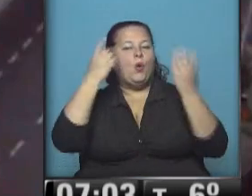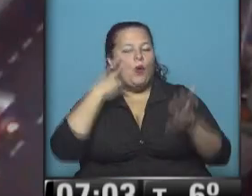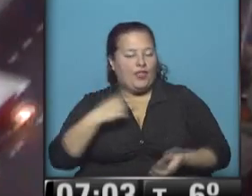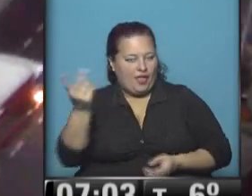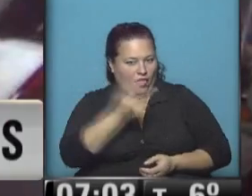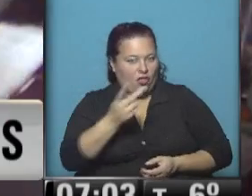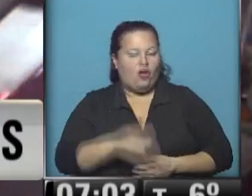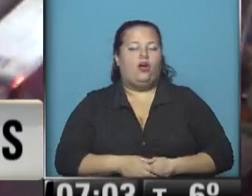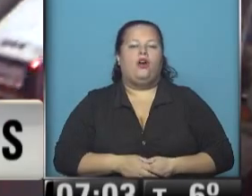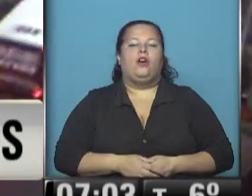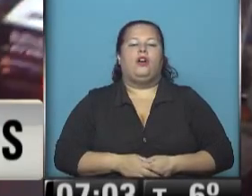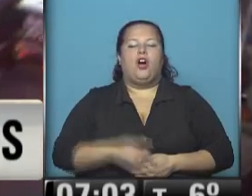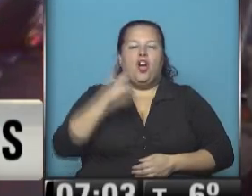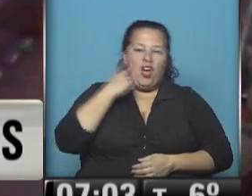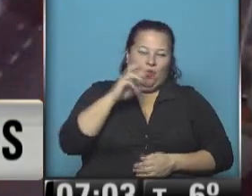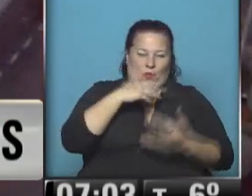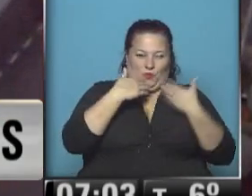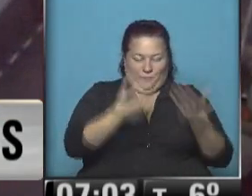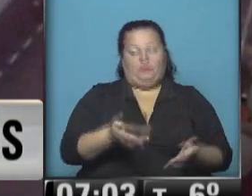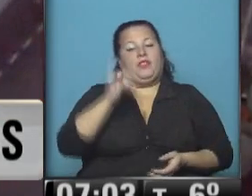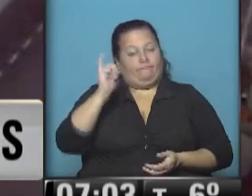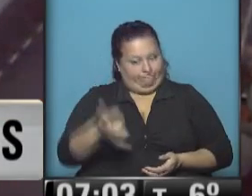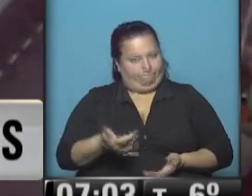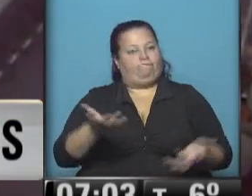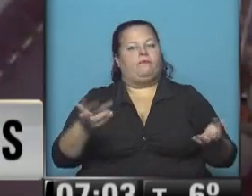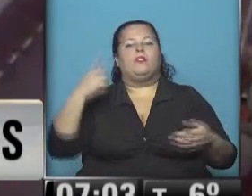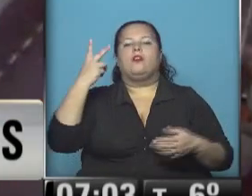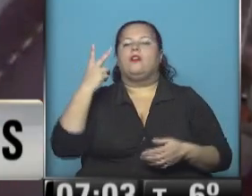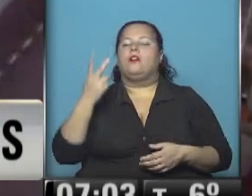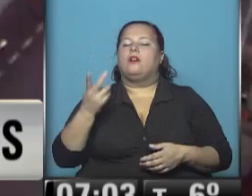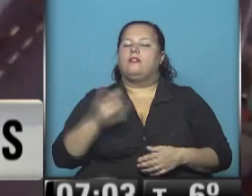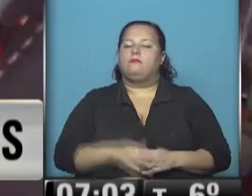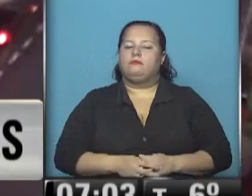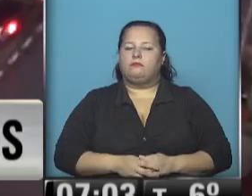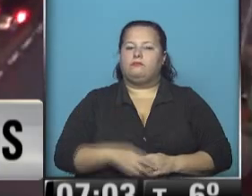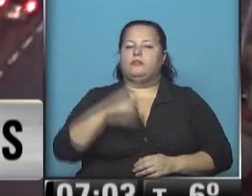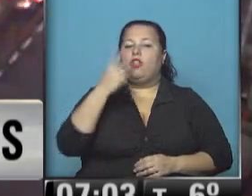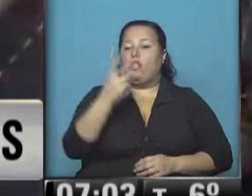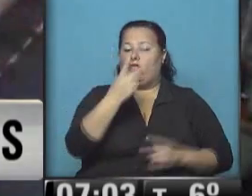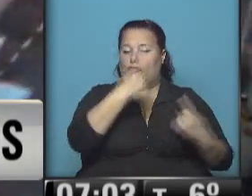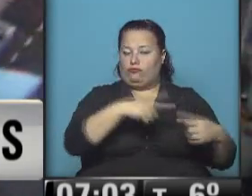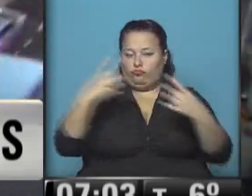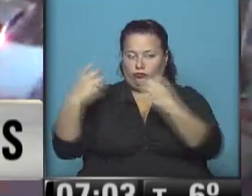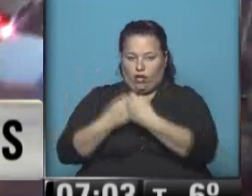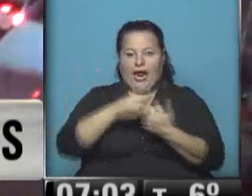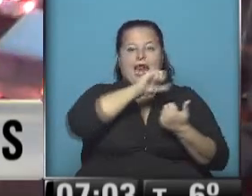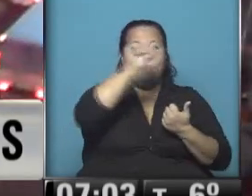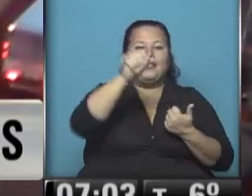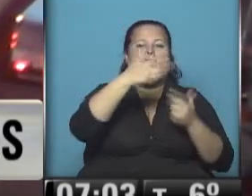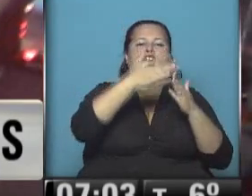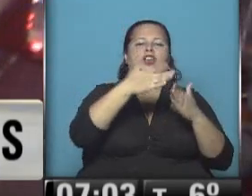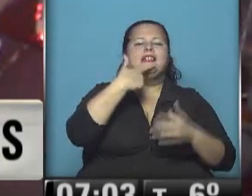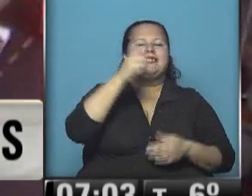días chicos, Ale y Lourdes. Sí, justamente hubo cientos de choques, Avenida Libertador y